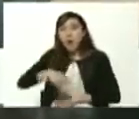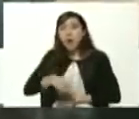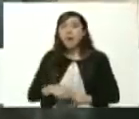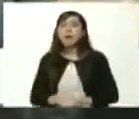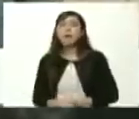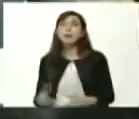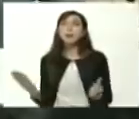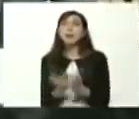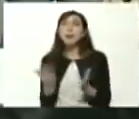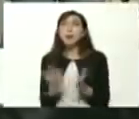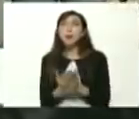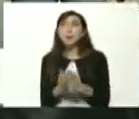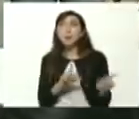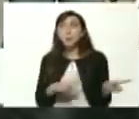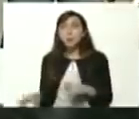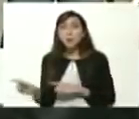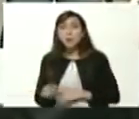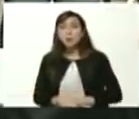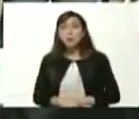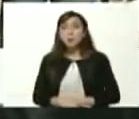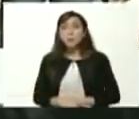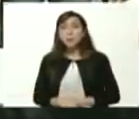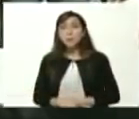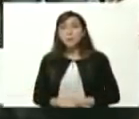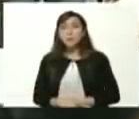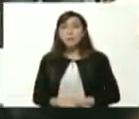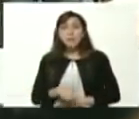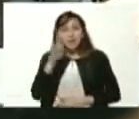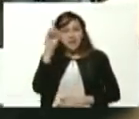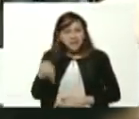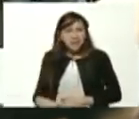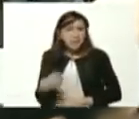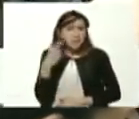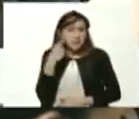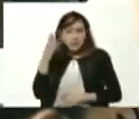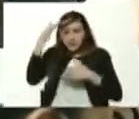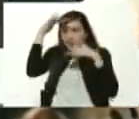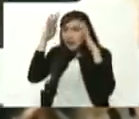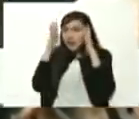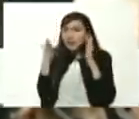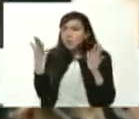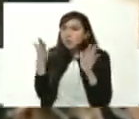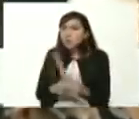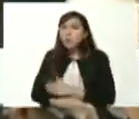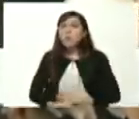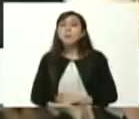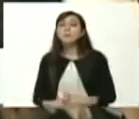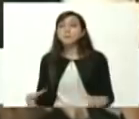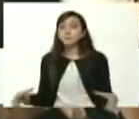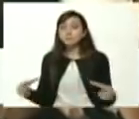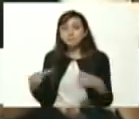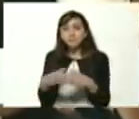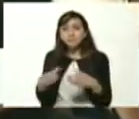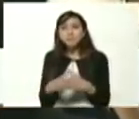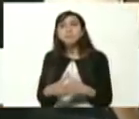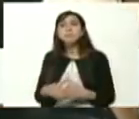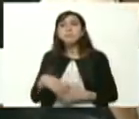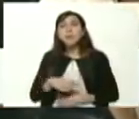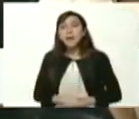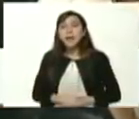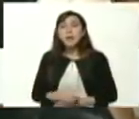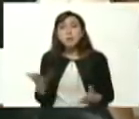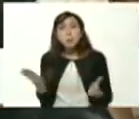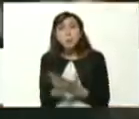institución y no sólo de la institución presidente sino que acá se está atendiendo al punto y círculo el circuito escolar